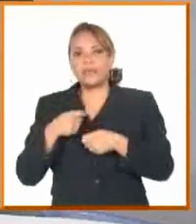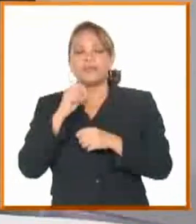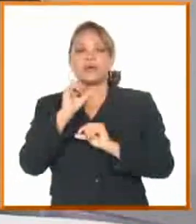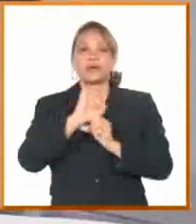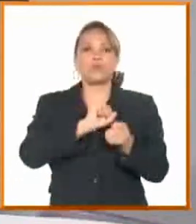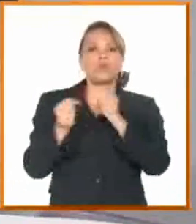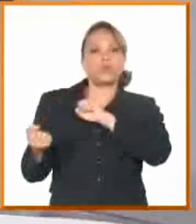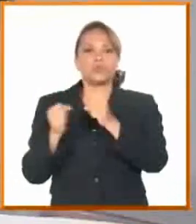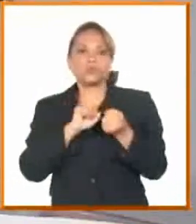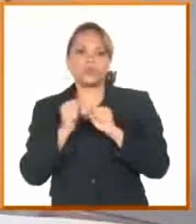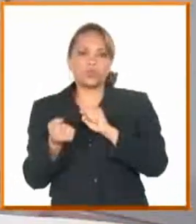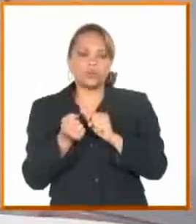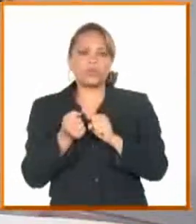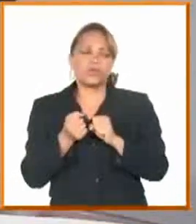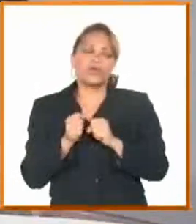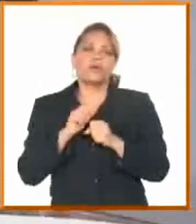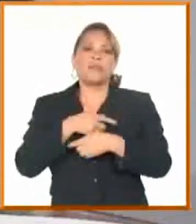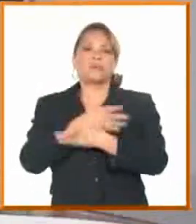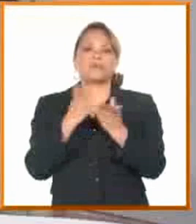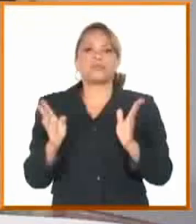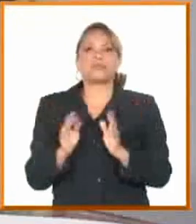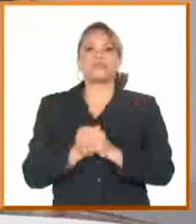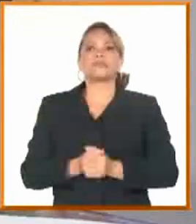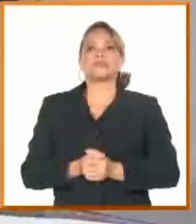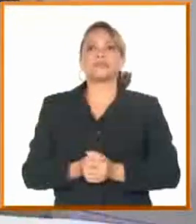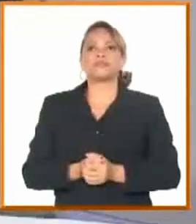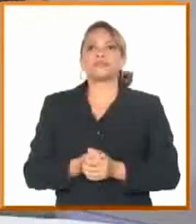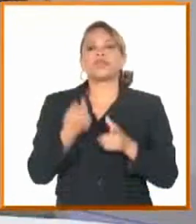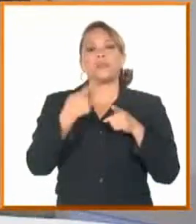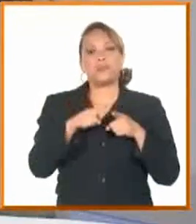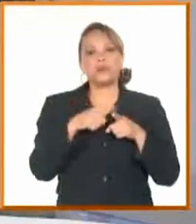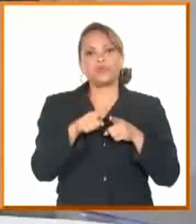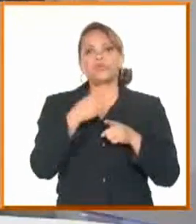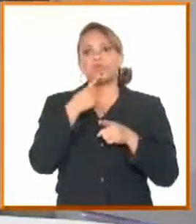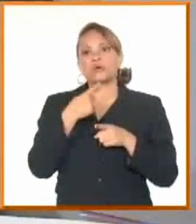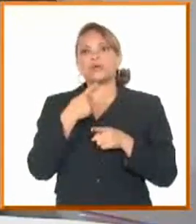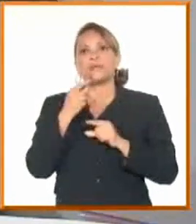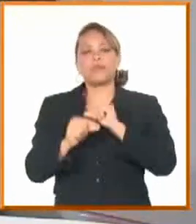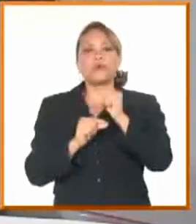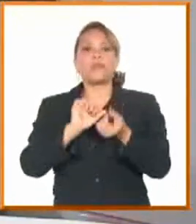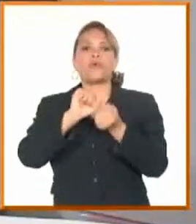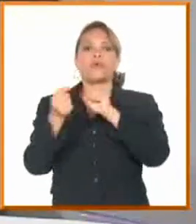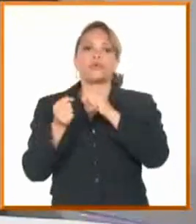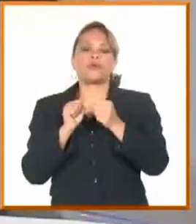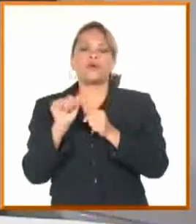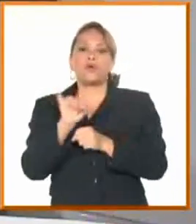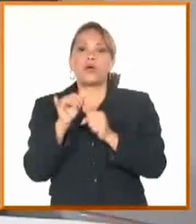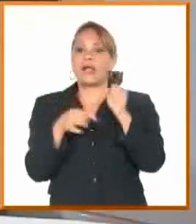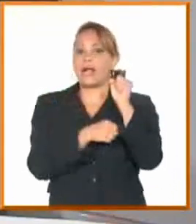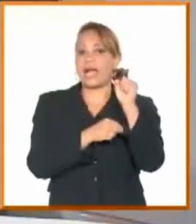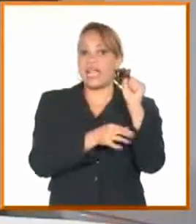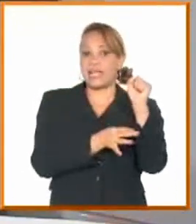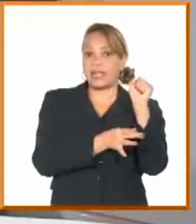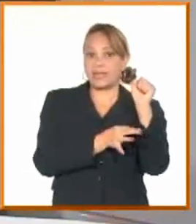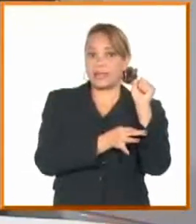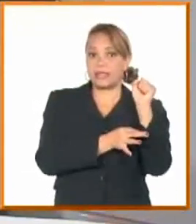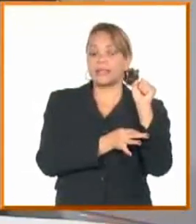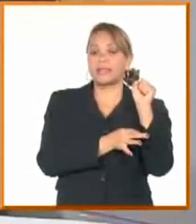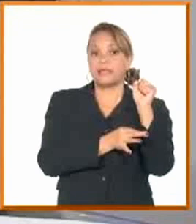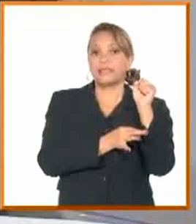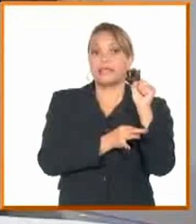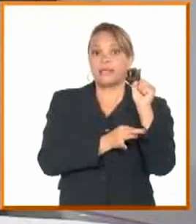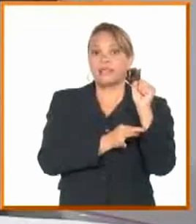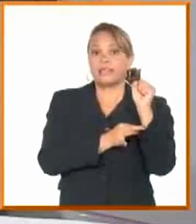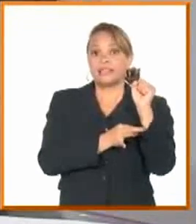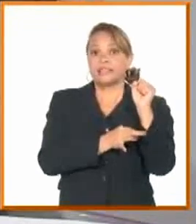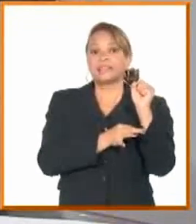que pueda haber, no exactamente de la canasta, pero que sean productos que se comercialicen regulados, incluso cárnicos. Porque en varios